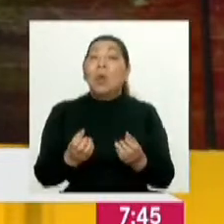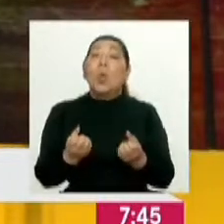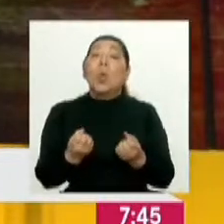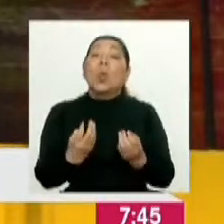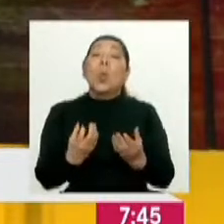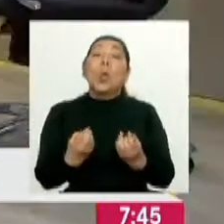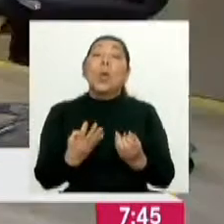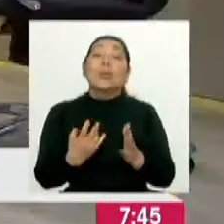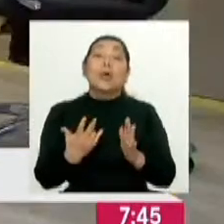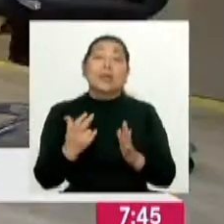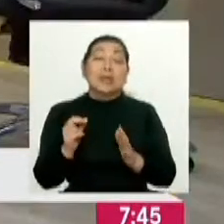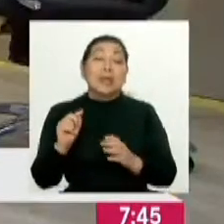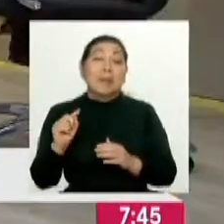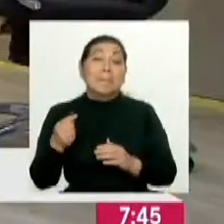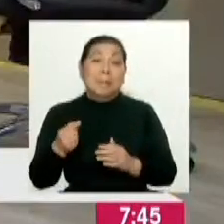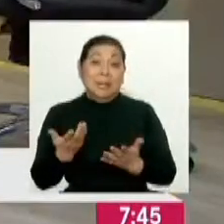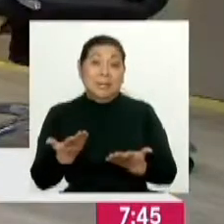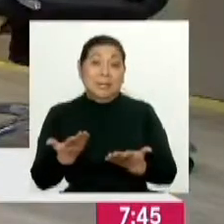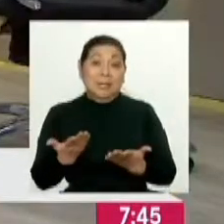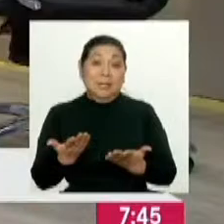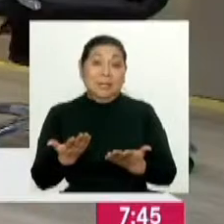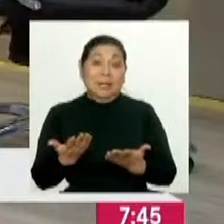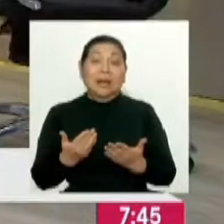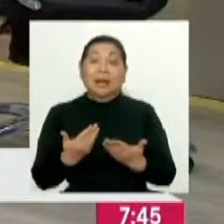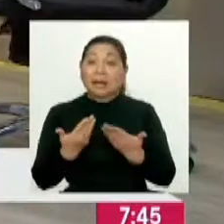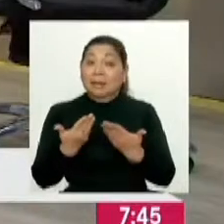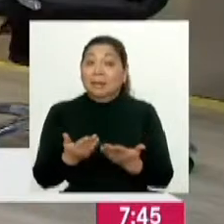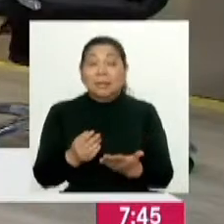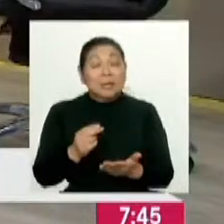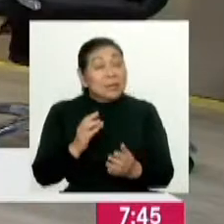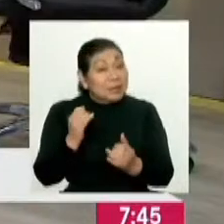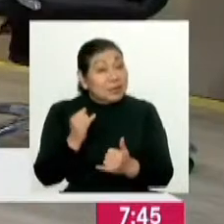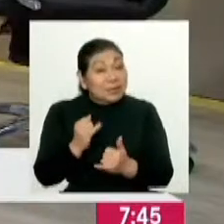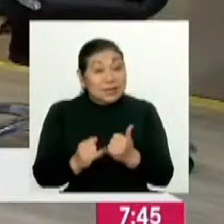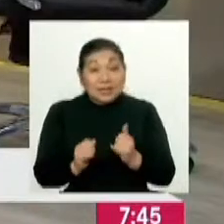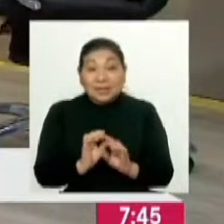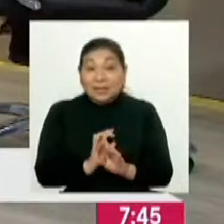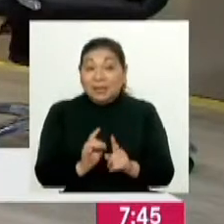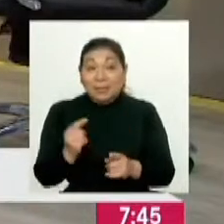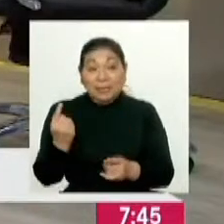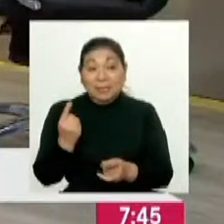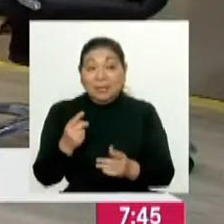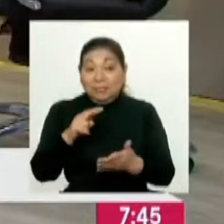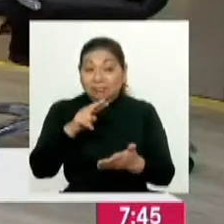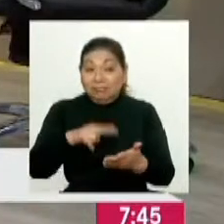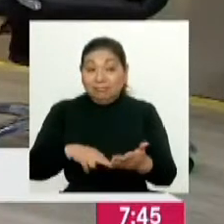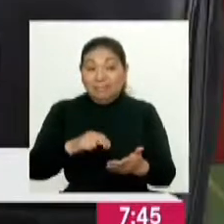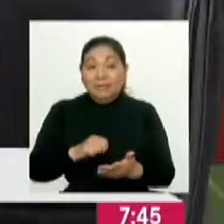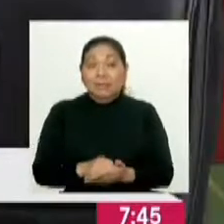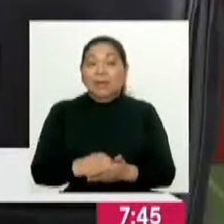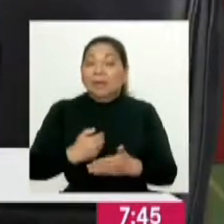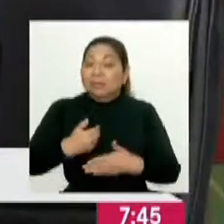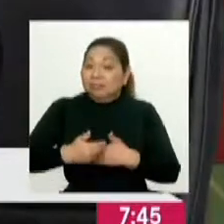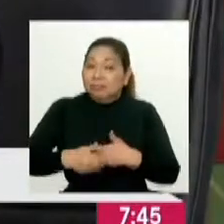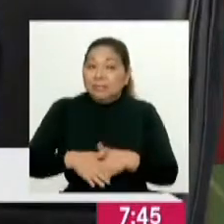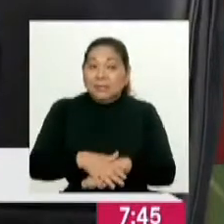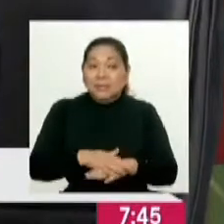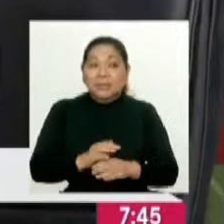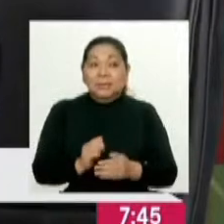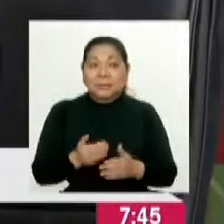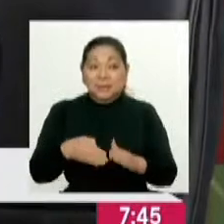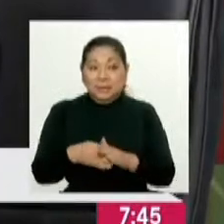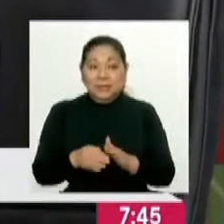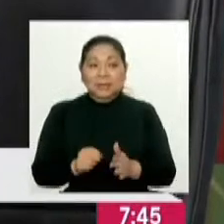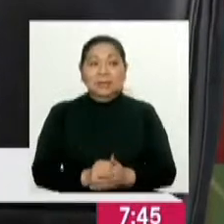¿Cuántos de los más de 80 mil candidatos han... Todavía no hemos concluido la primera revisión. Es un proceso. No, no, no, pero han